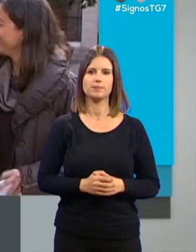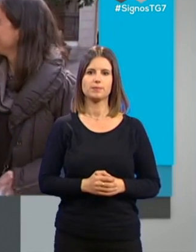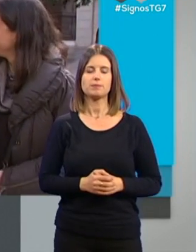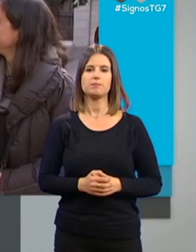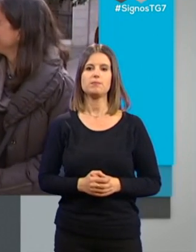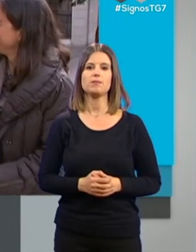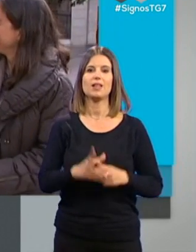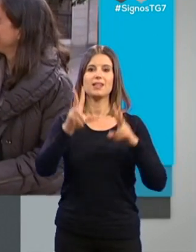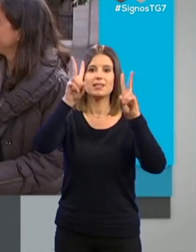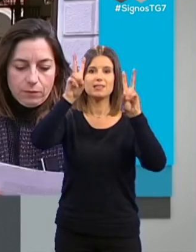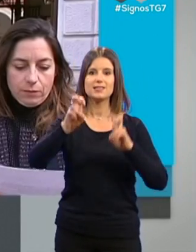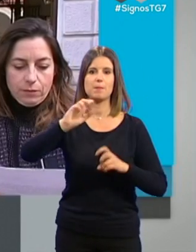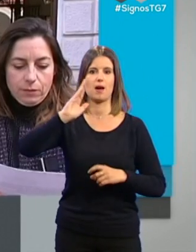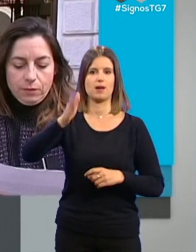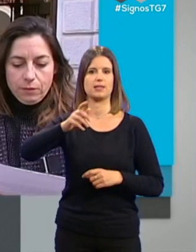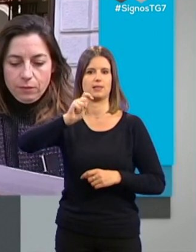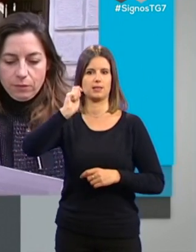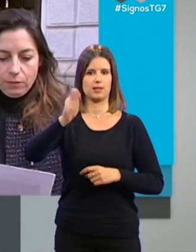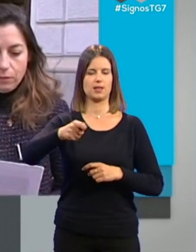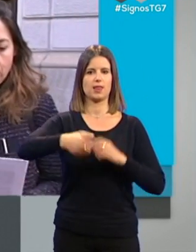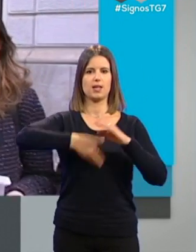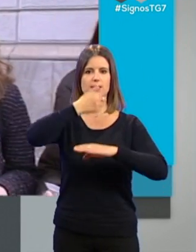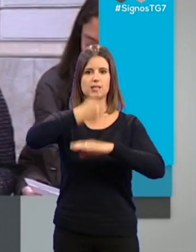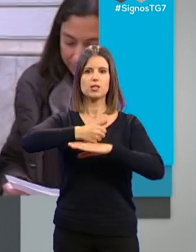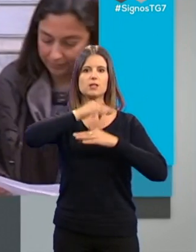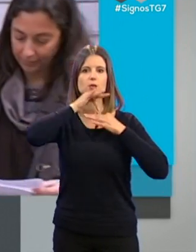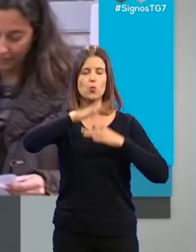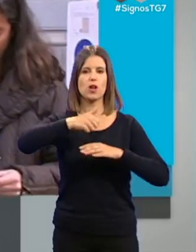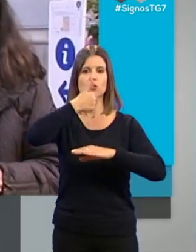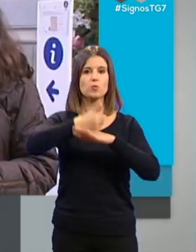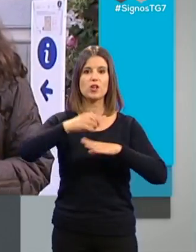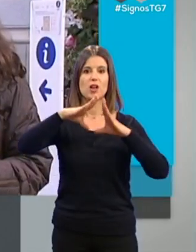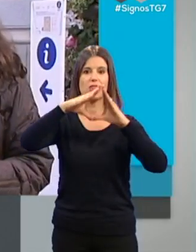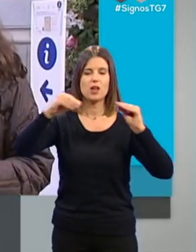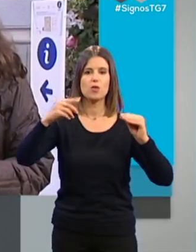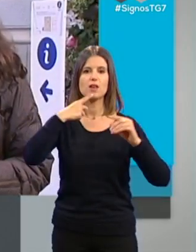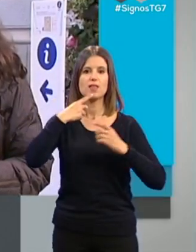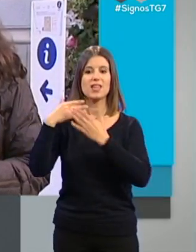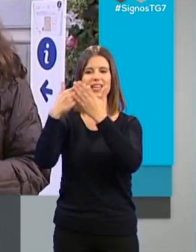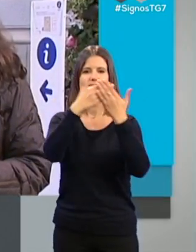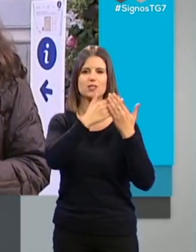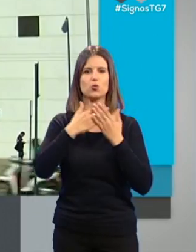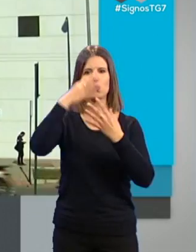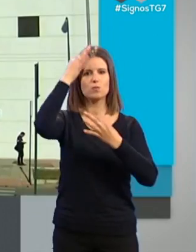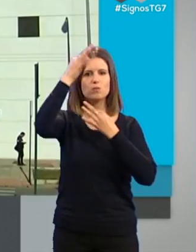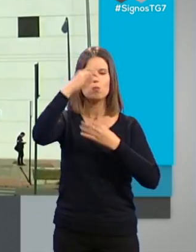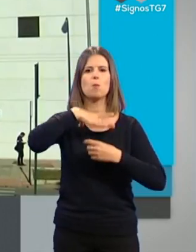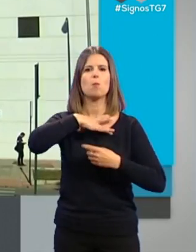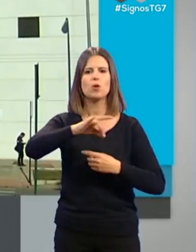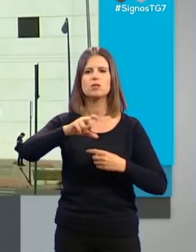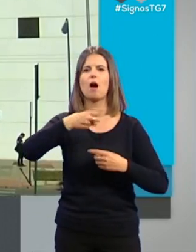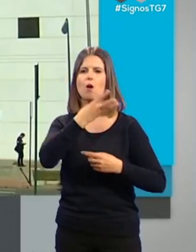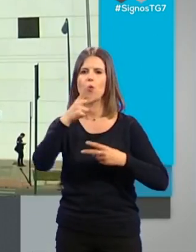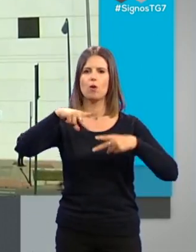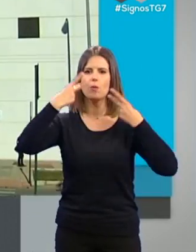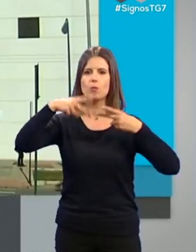Sobre la sentencia del Tribunal Superior de Justicia de Andalucía que anulaba el estudio de detalle que posibilitó la instalación de restaurantes